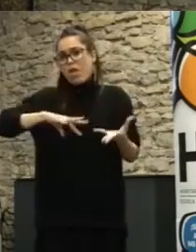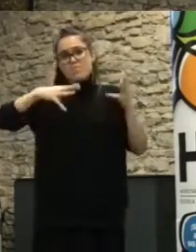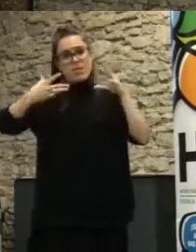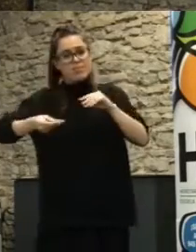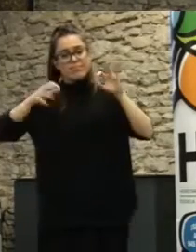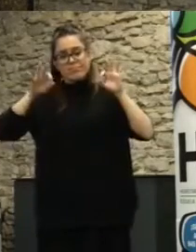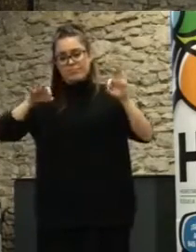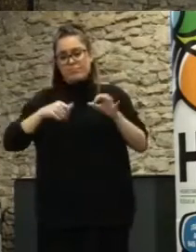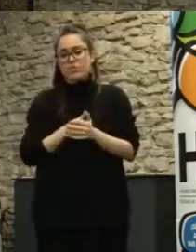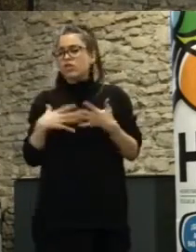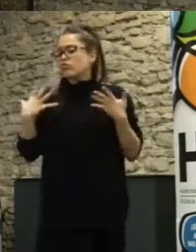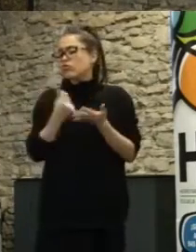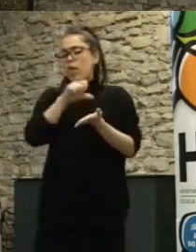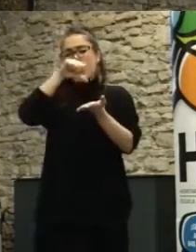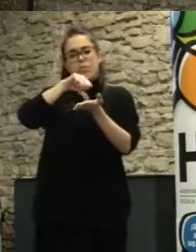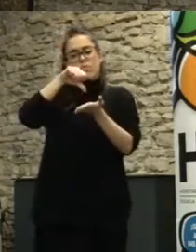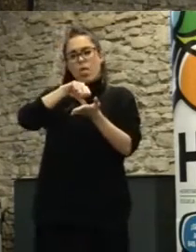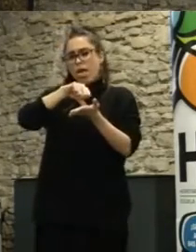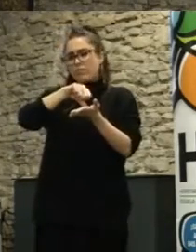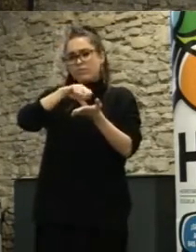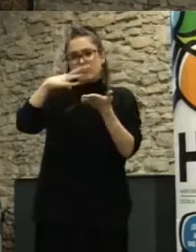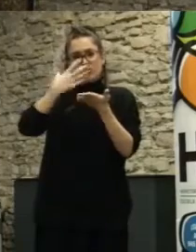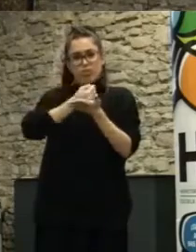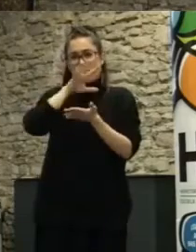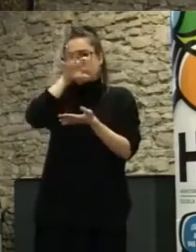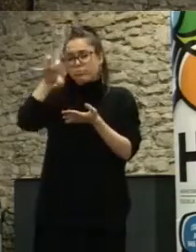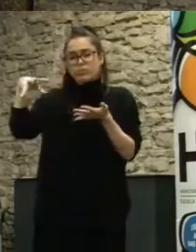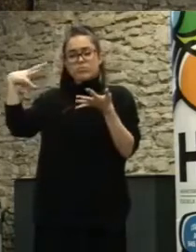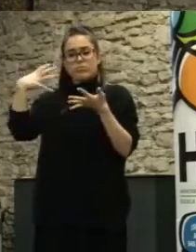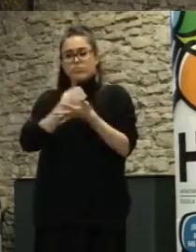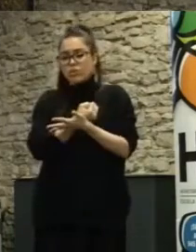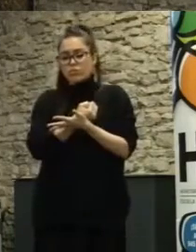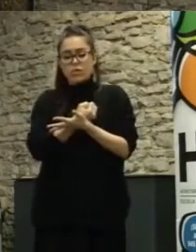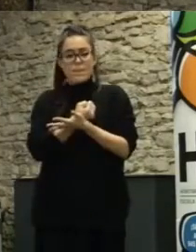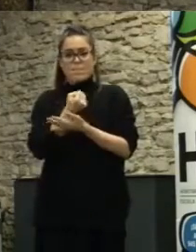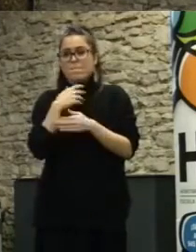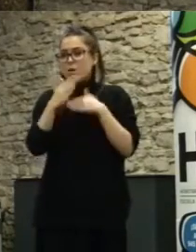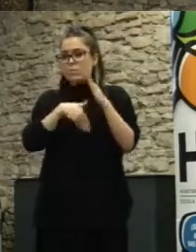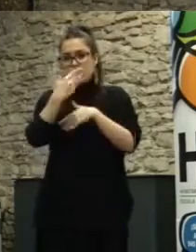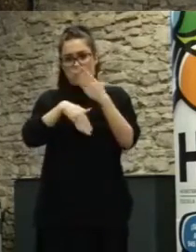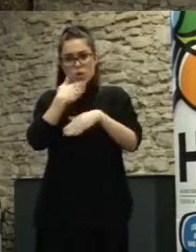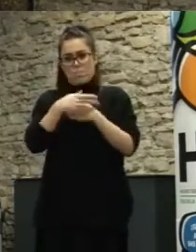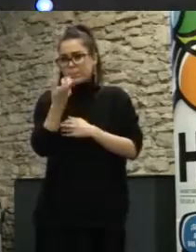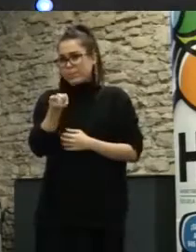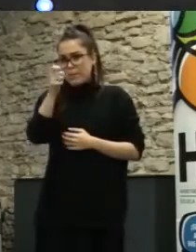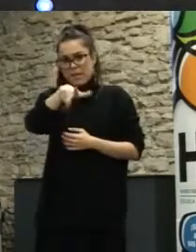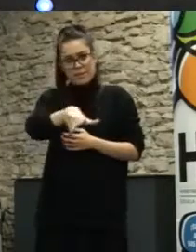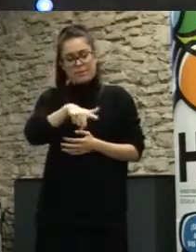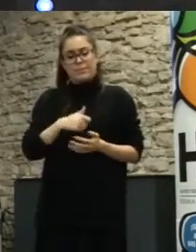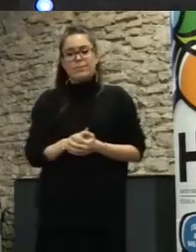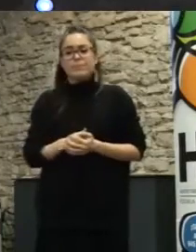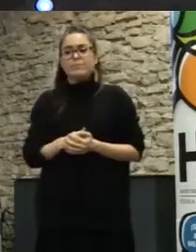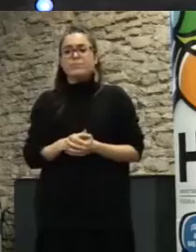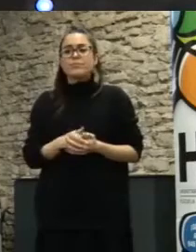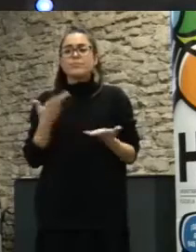de todas las ciudades que podáis abarcar, prácticamente son similares. Se basan en la